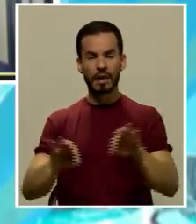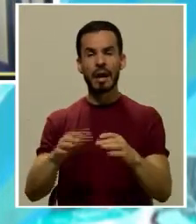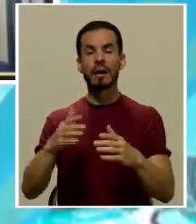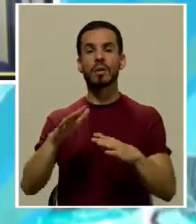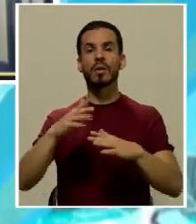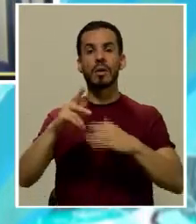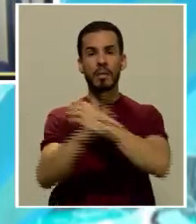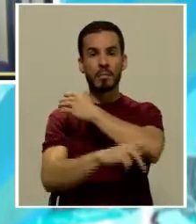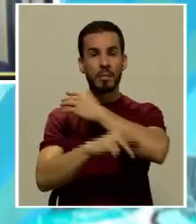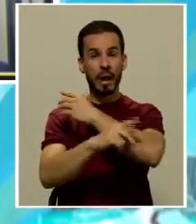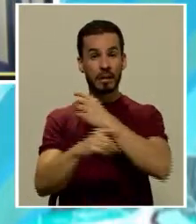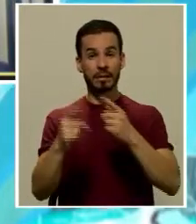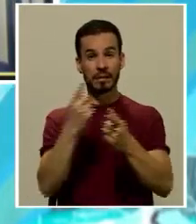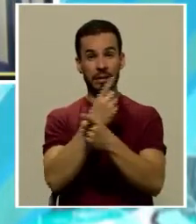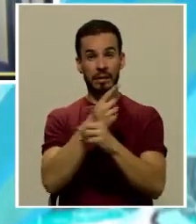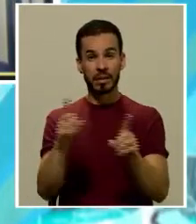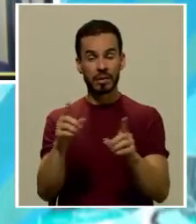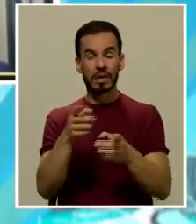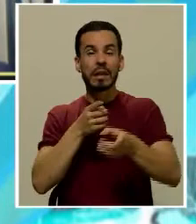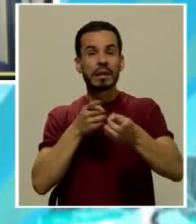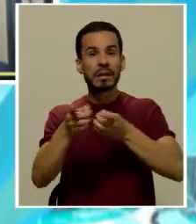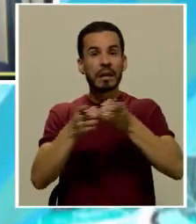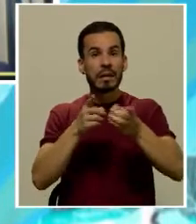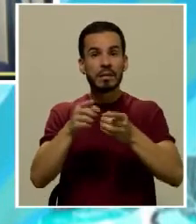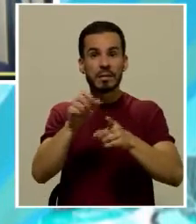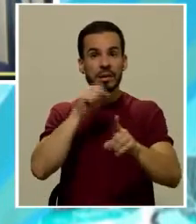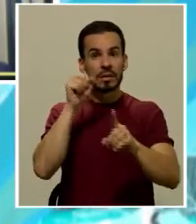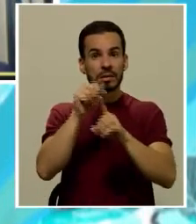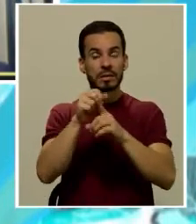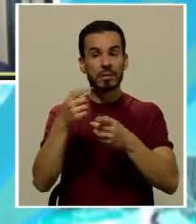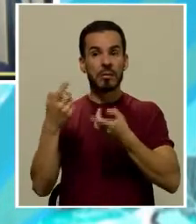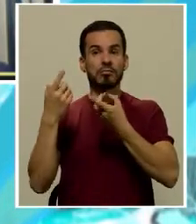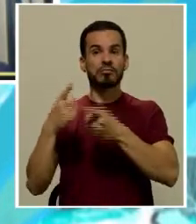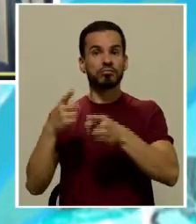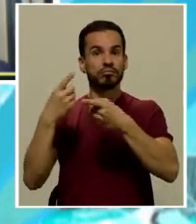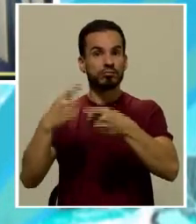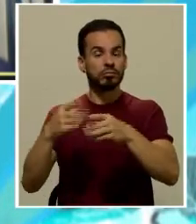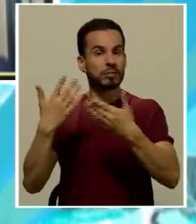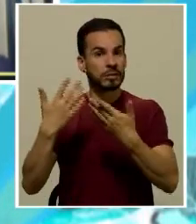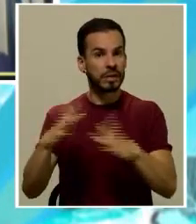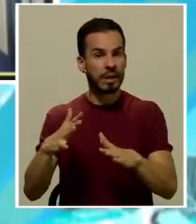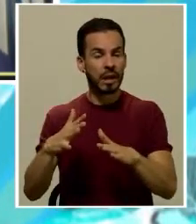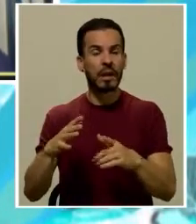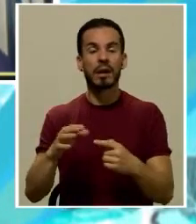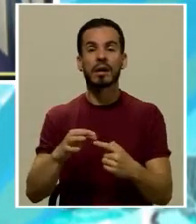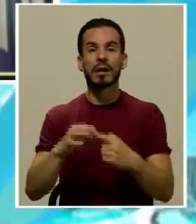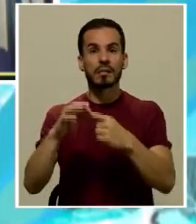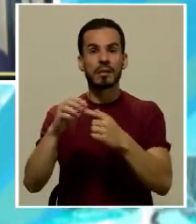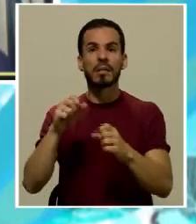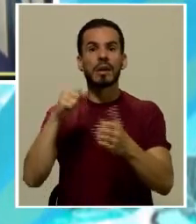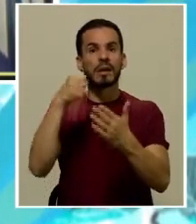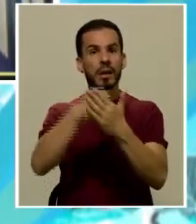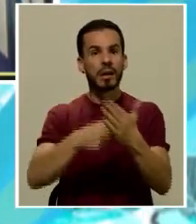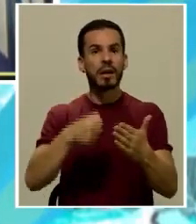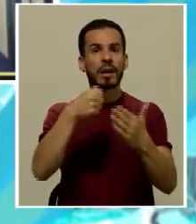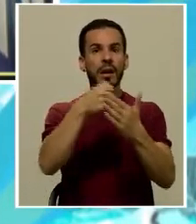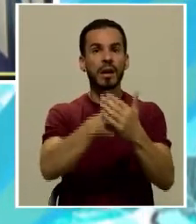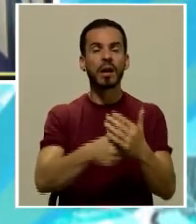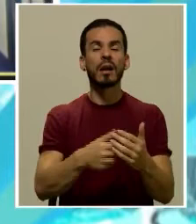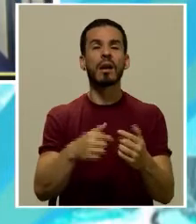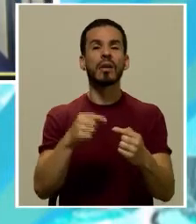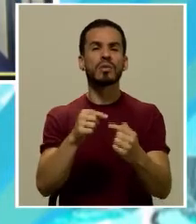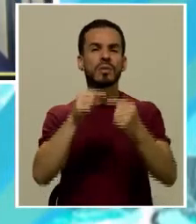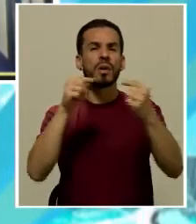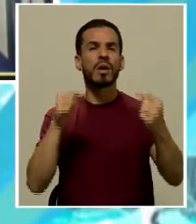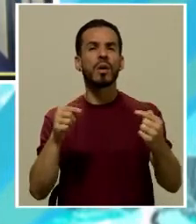democráticos en gran parte describiendo una situación que se venía dando, digamos, sobre todo en la lucha contra, por ejemplo, contra